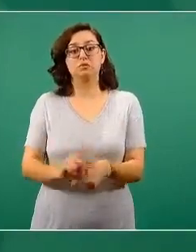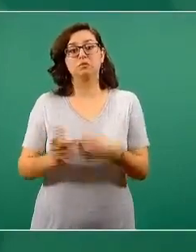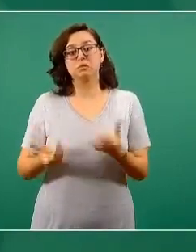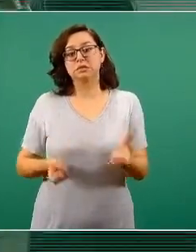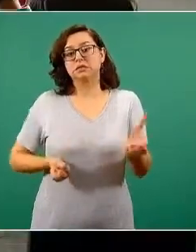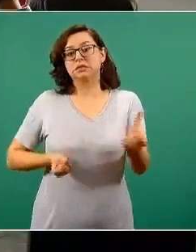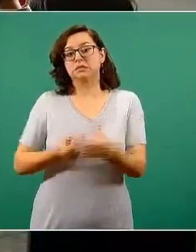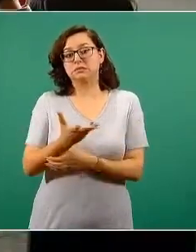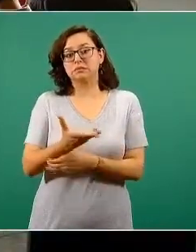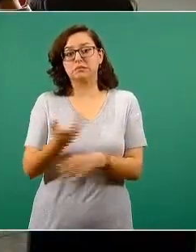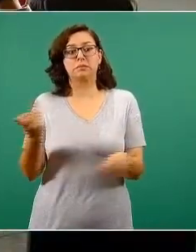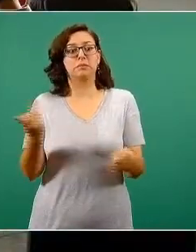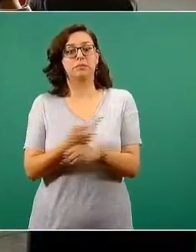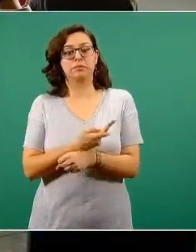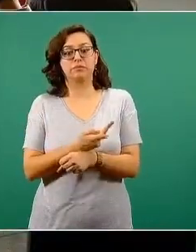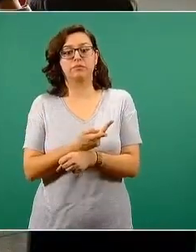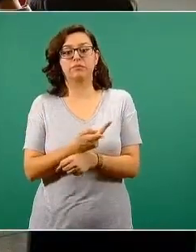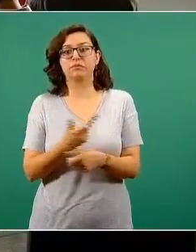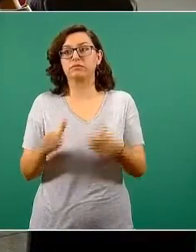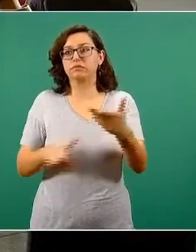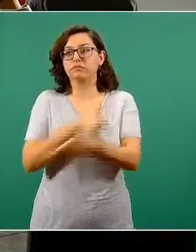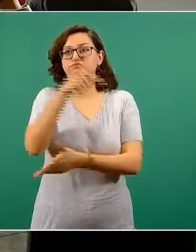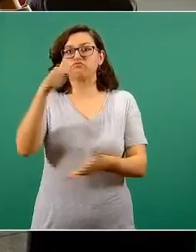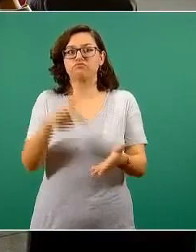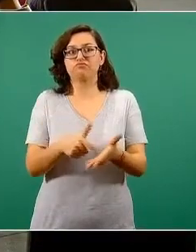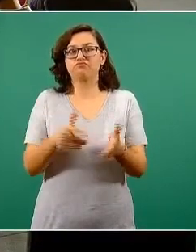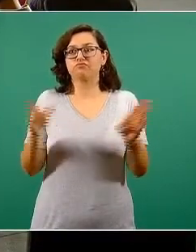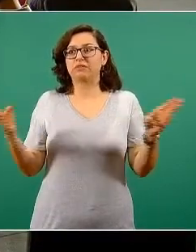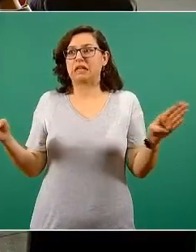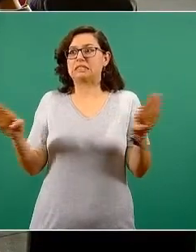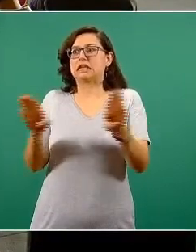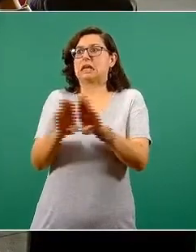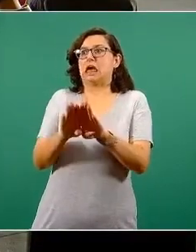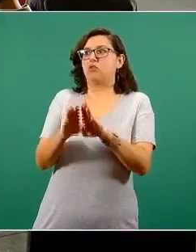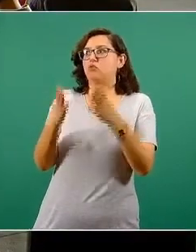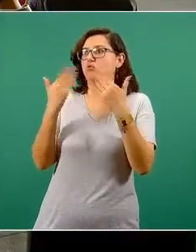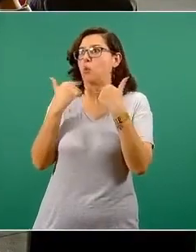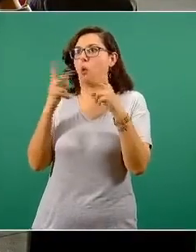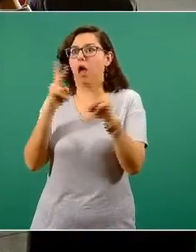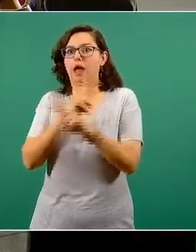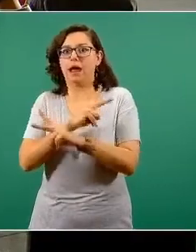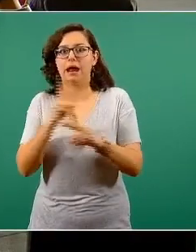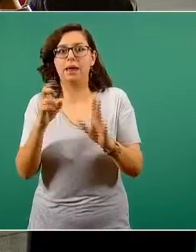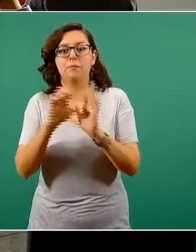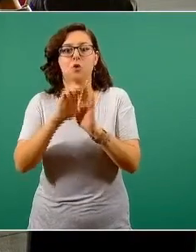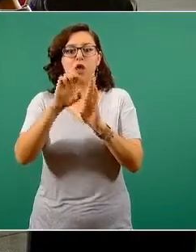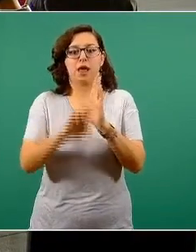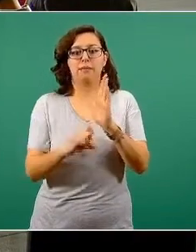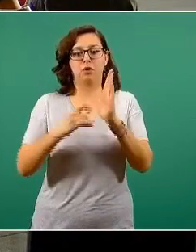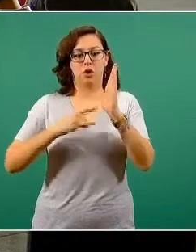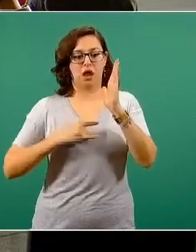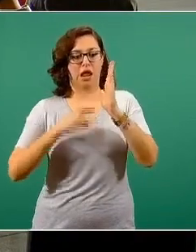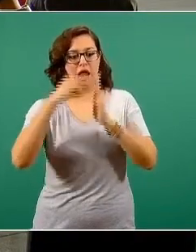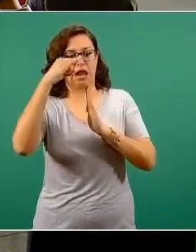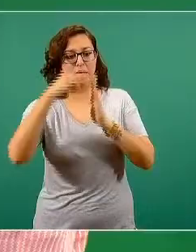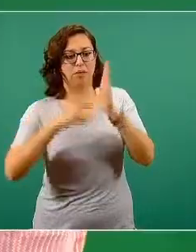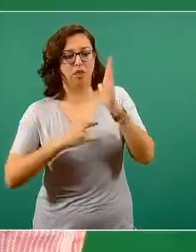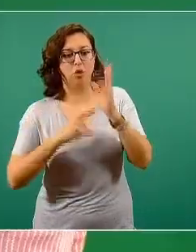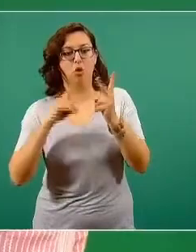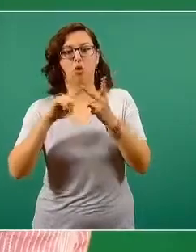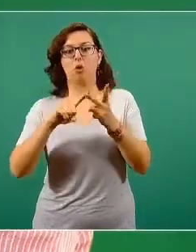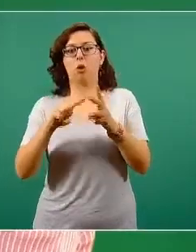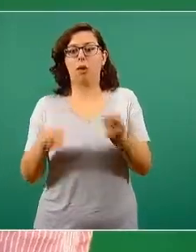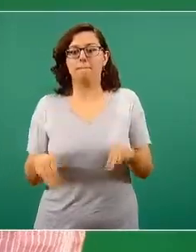en las que uno se enfrenta a espacios públicos cerrados. Esto puede ocurrir en un elevador, esto puede ocurrir en un mercado,